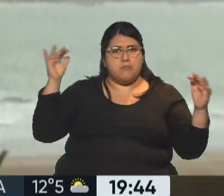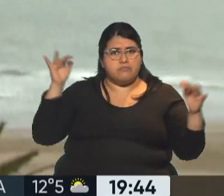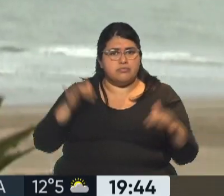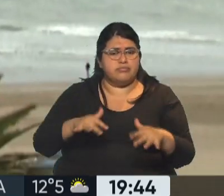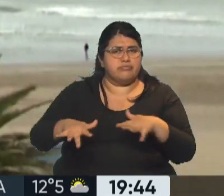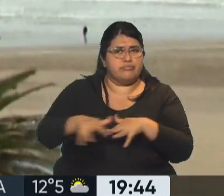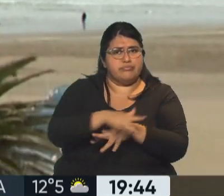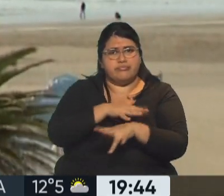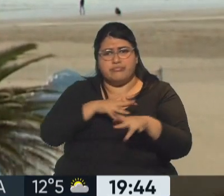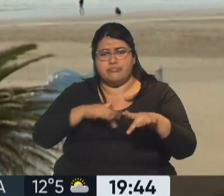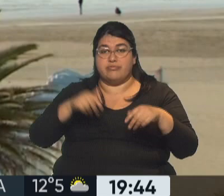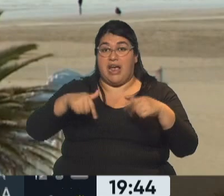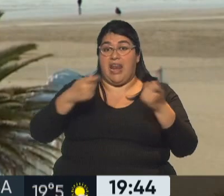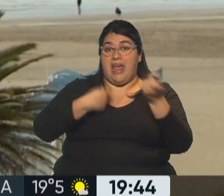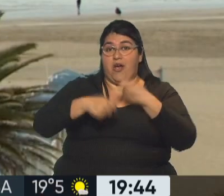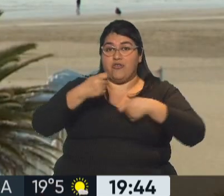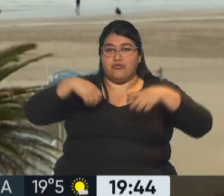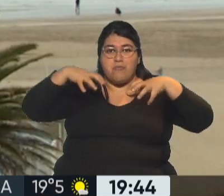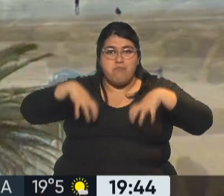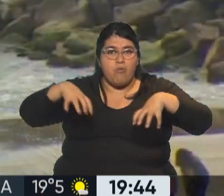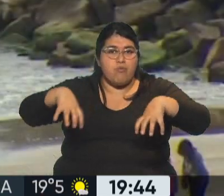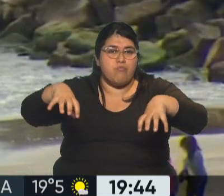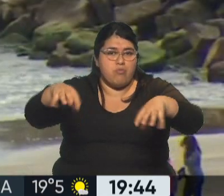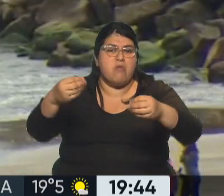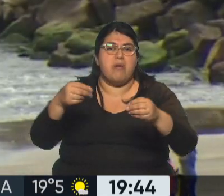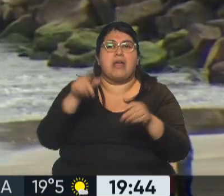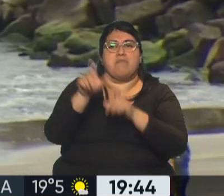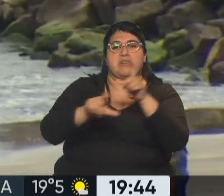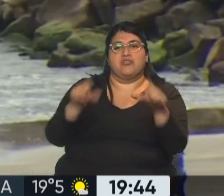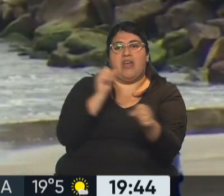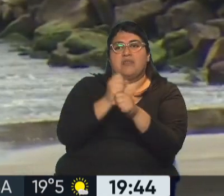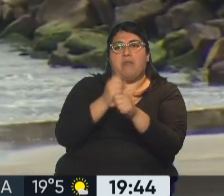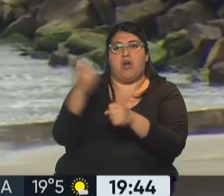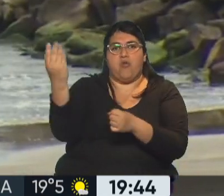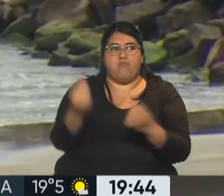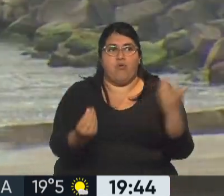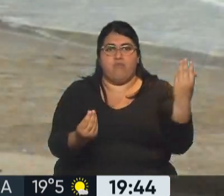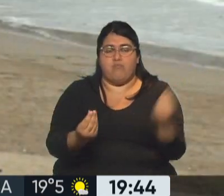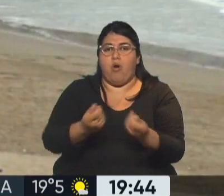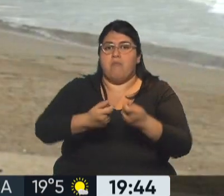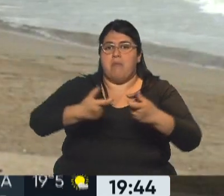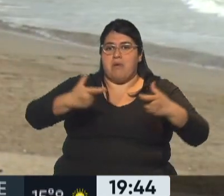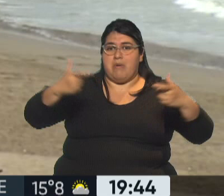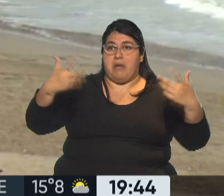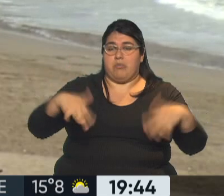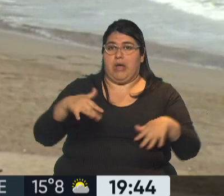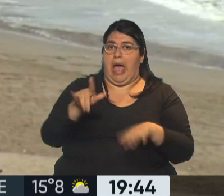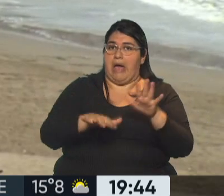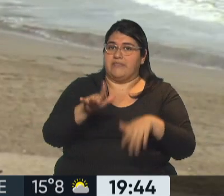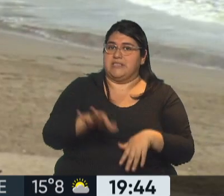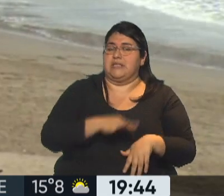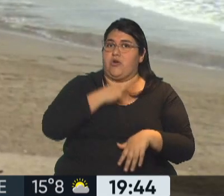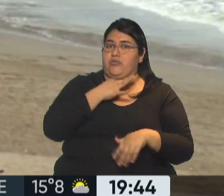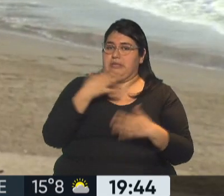muchos locales de esta ciudad comiencen a contratar gente, a generar empleo, porque lógicamente no dan abasto con la gran